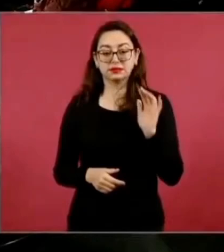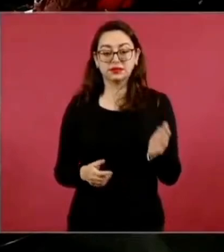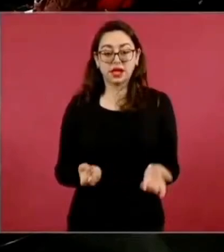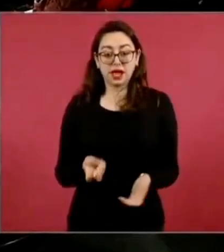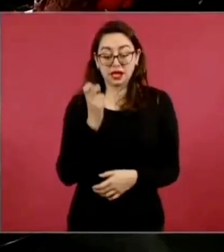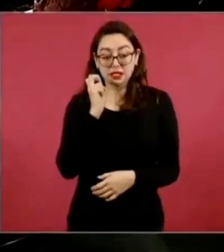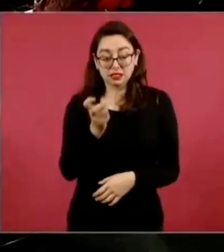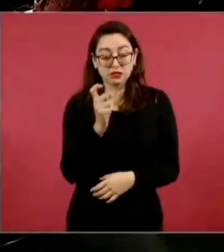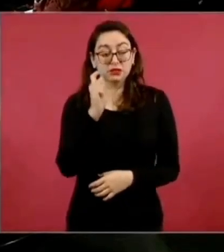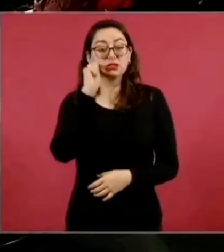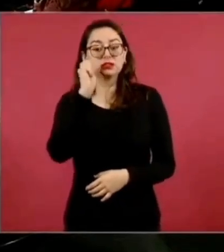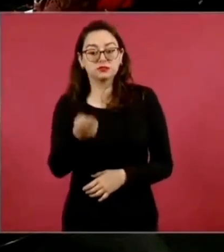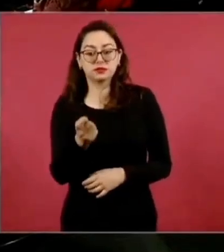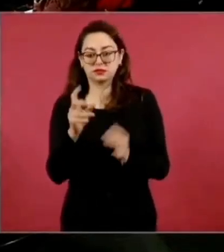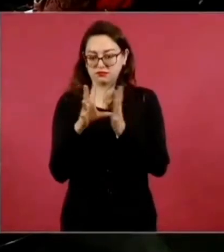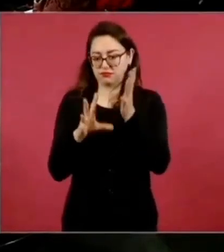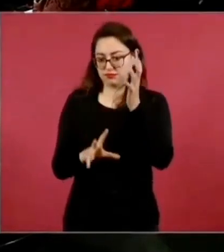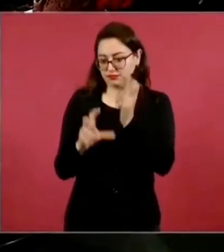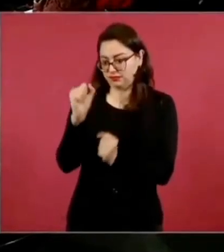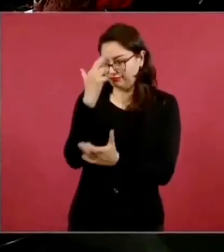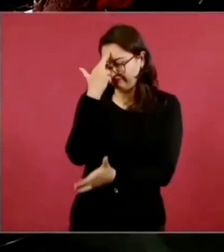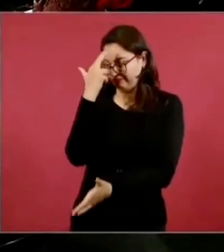la constitución